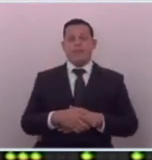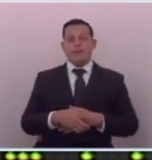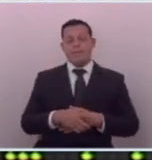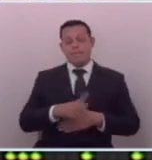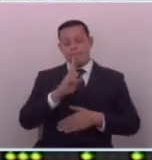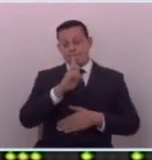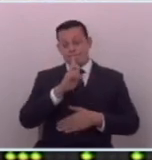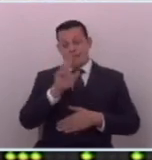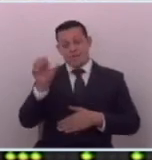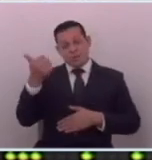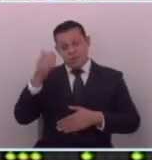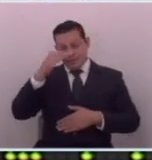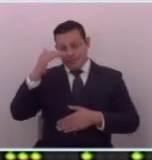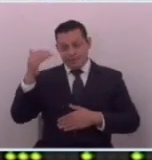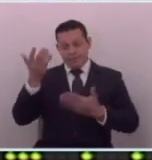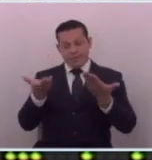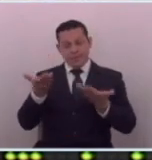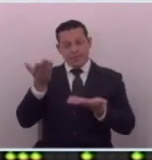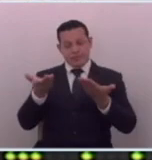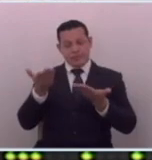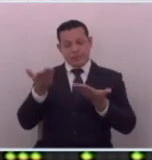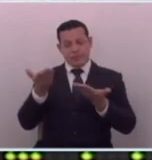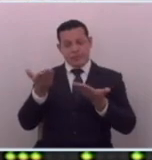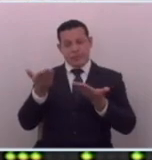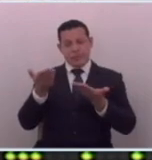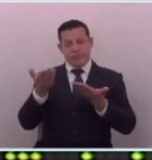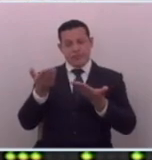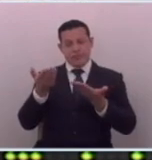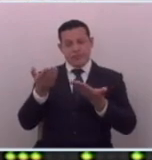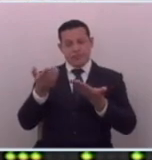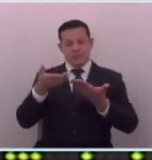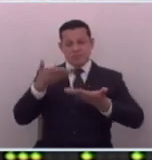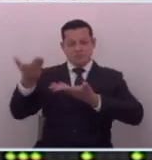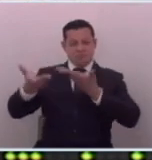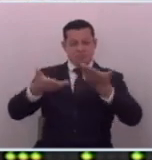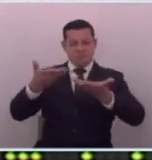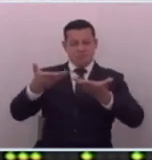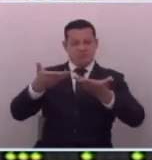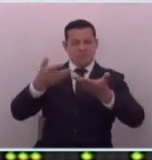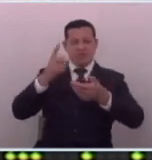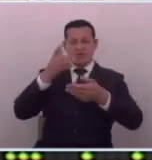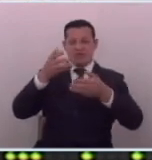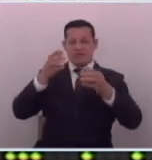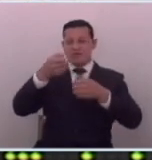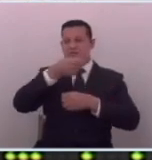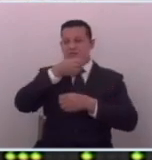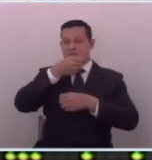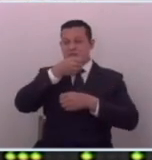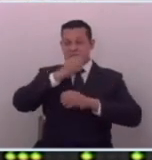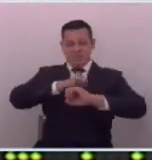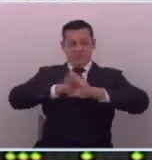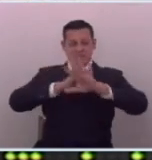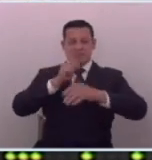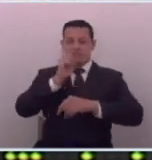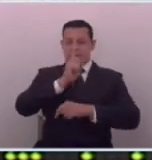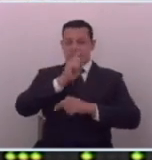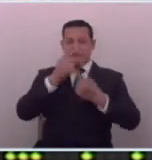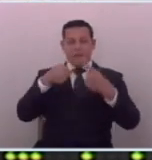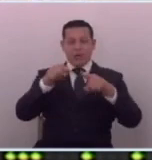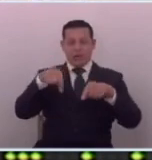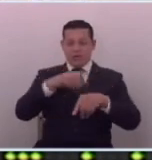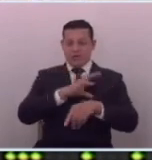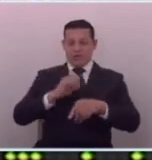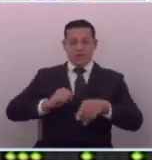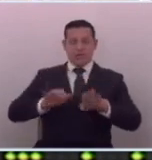en otros países tal vez el amarillismo sigue vendiendo pero en nuestro país creo que ya hemos pasado esa página